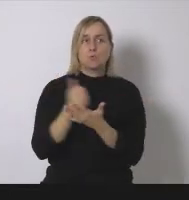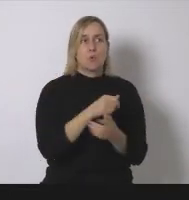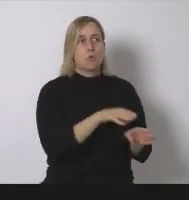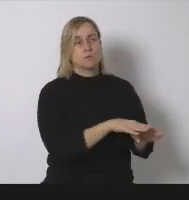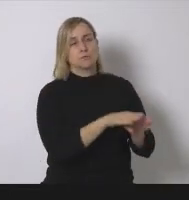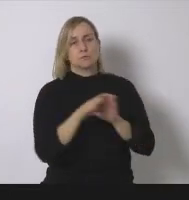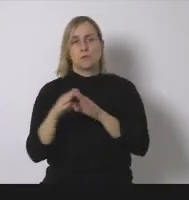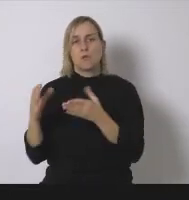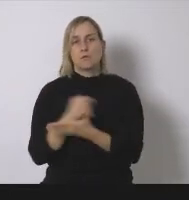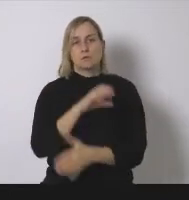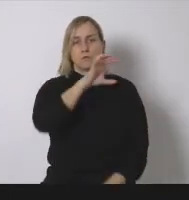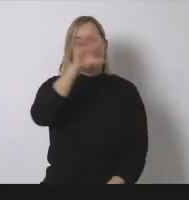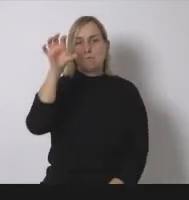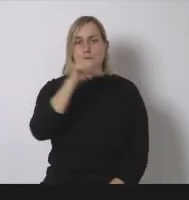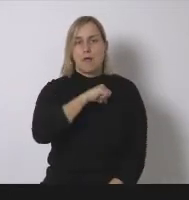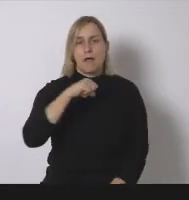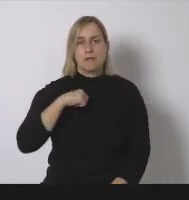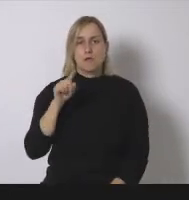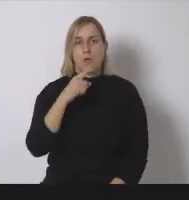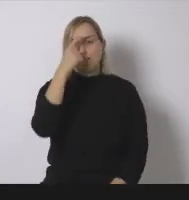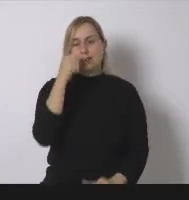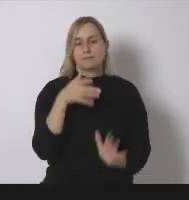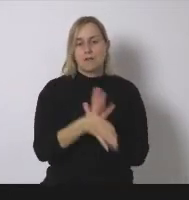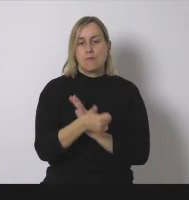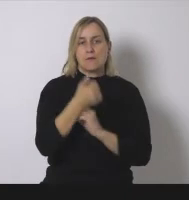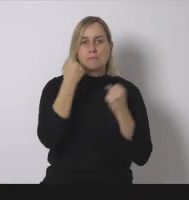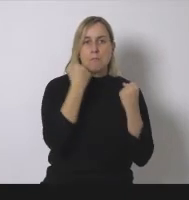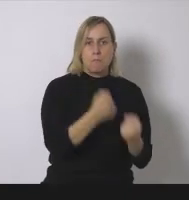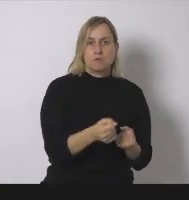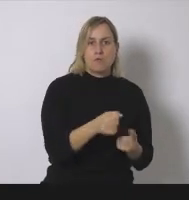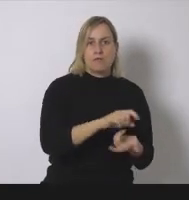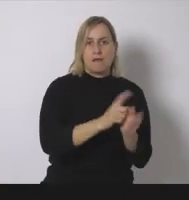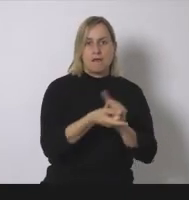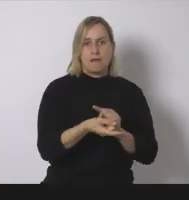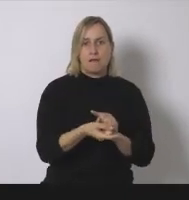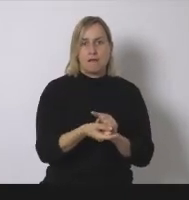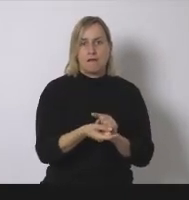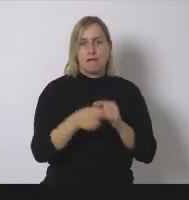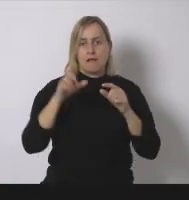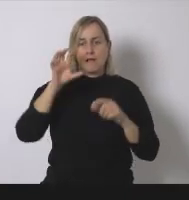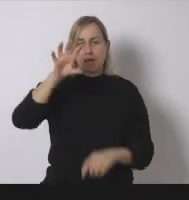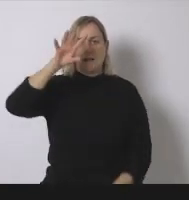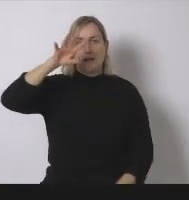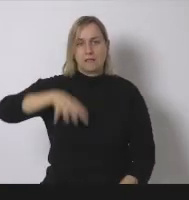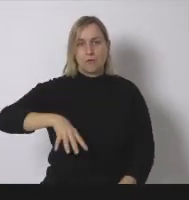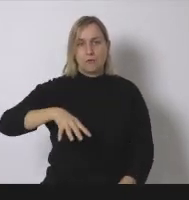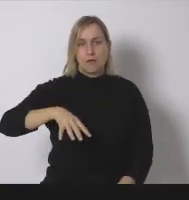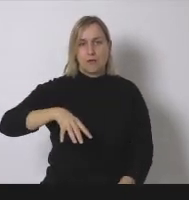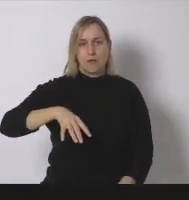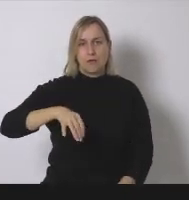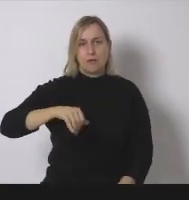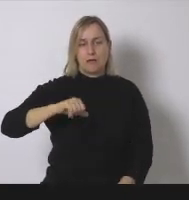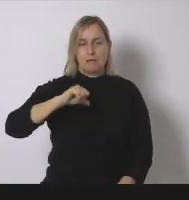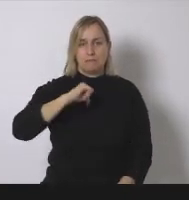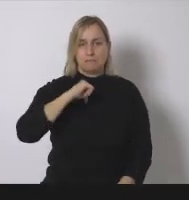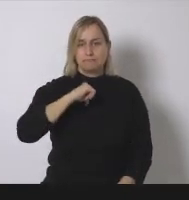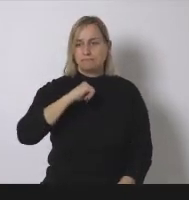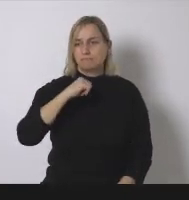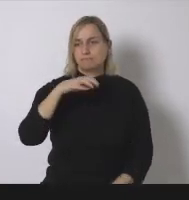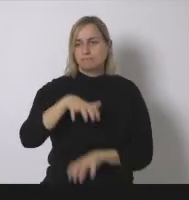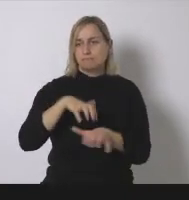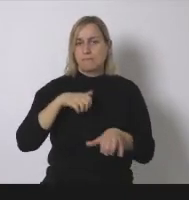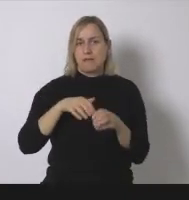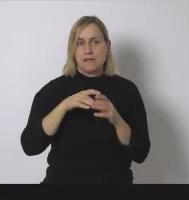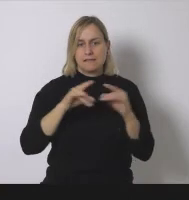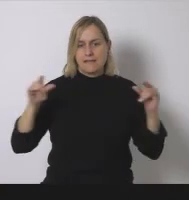potencia que Cataluña tienen digamos grandes espacios de tierra para distribuirla tenemos ahí